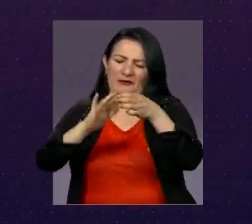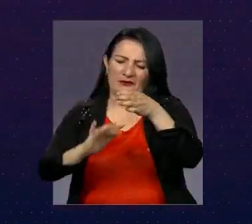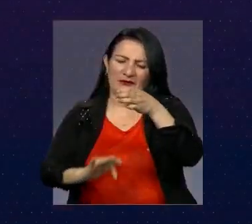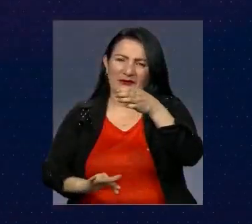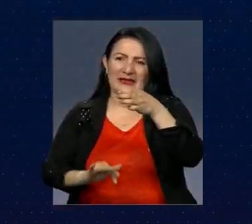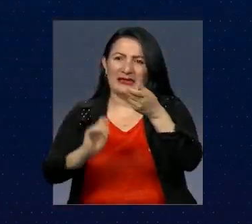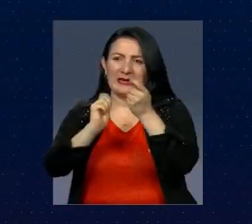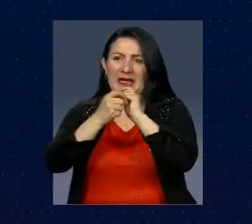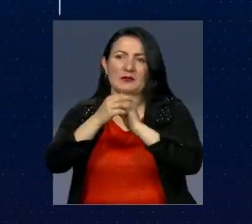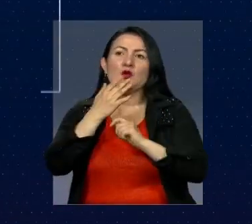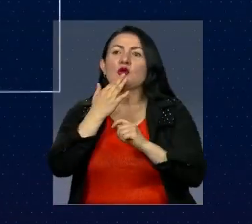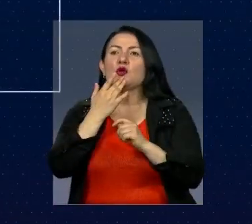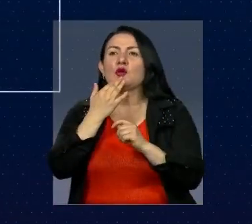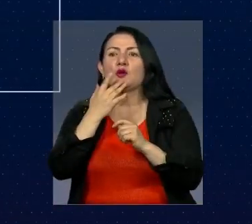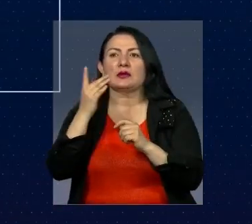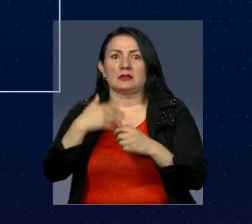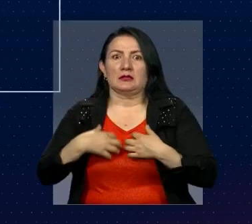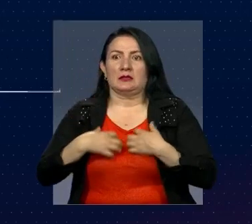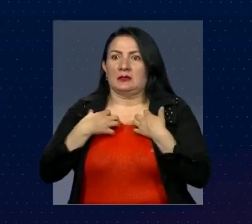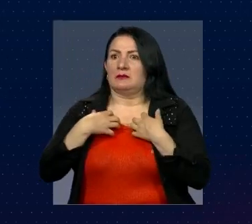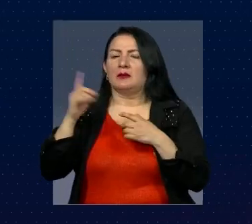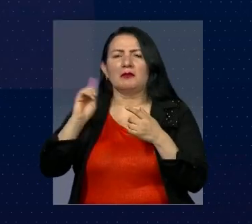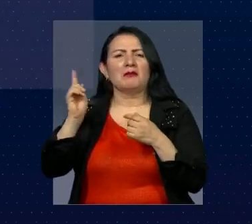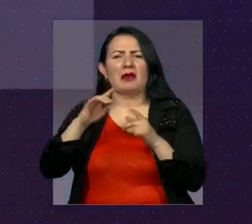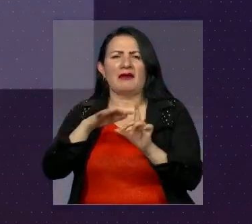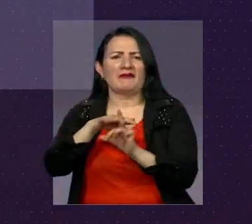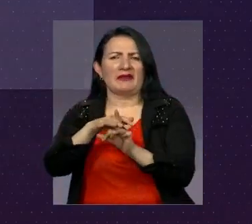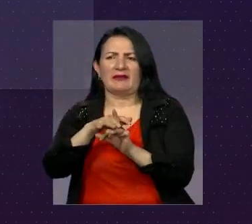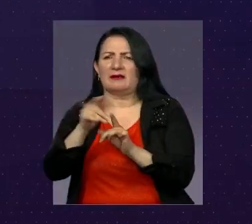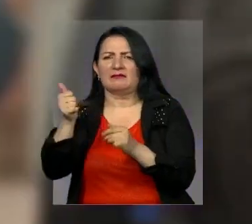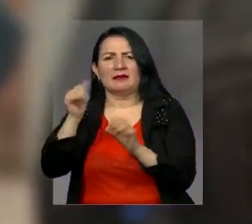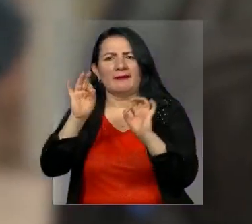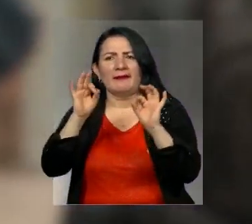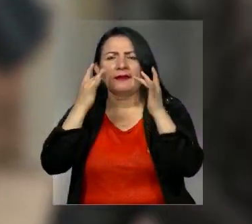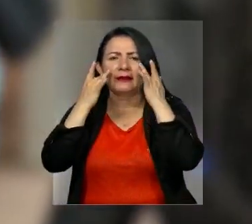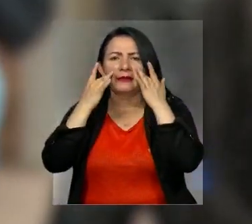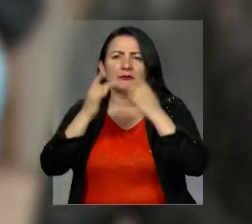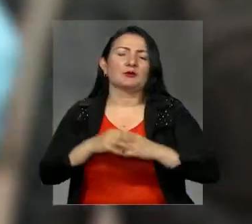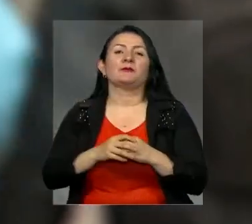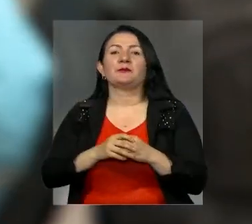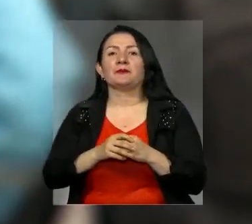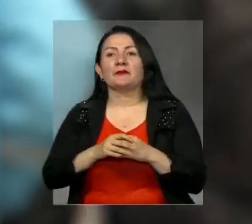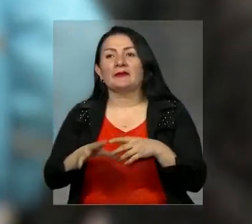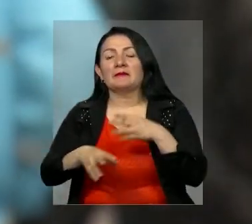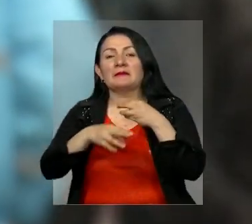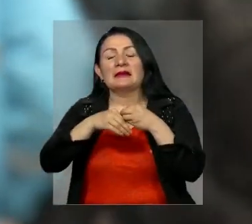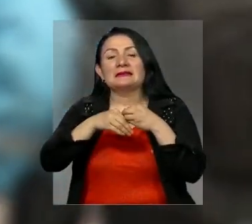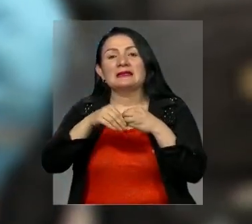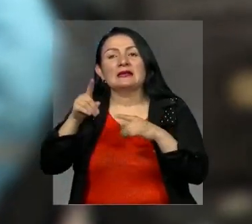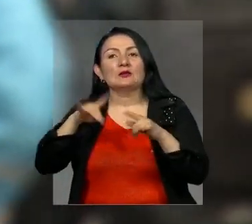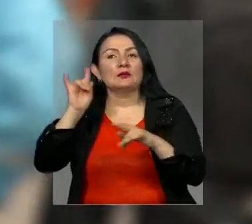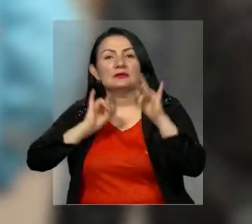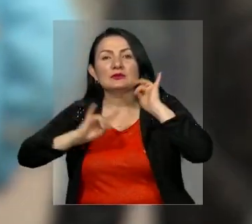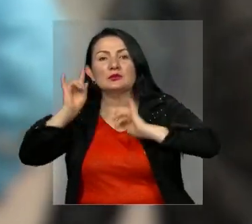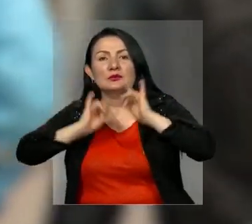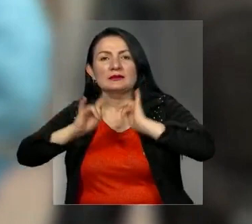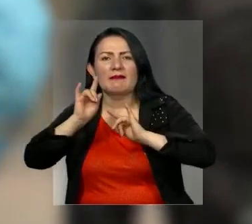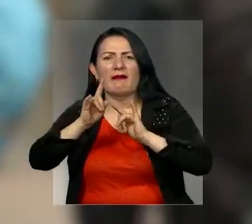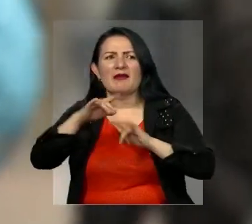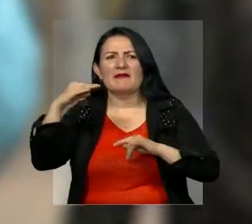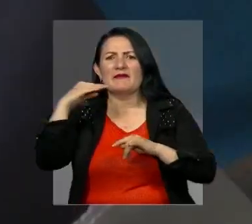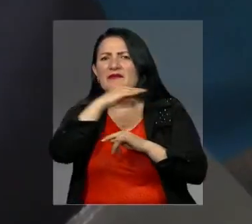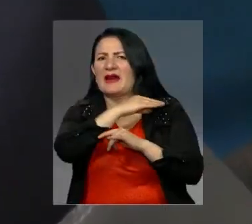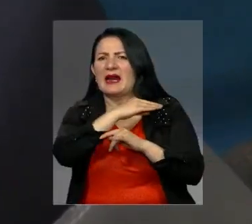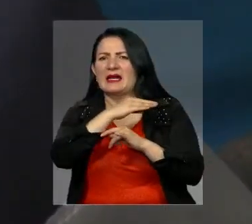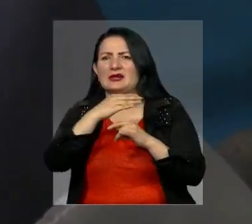presenta cambios de coloración, no se alarme, esto no afecta su potabilidad. También por estos días ha sido común escuchar denuncias sobre falsos